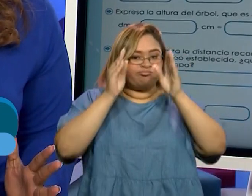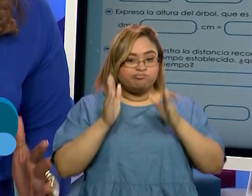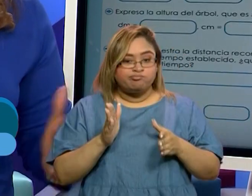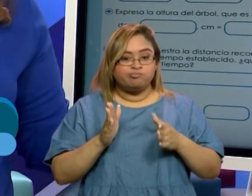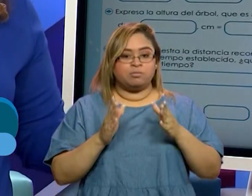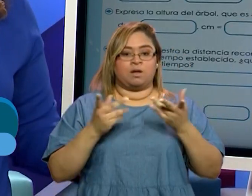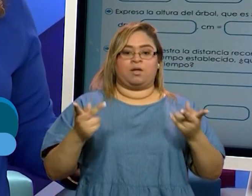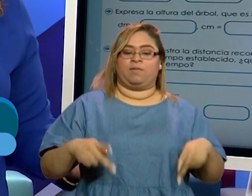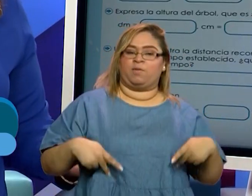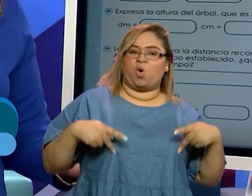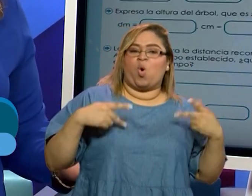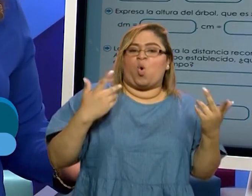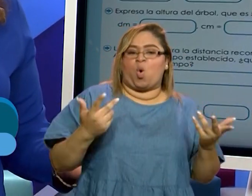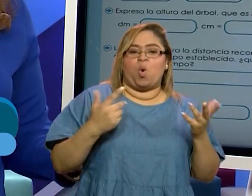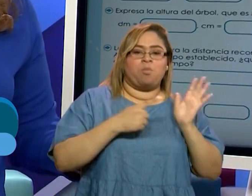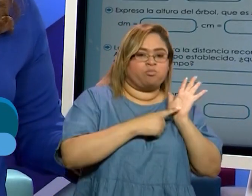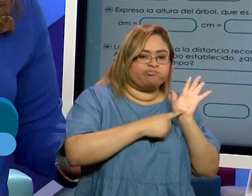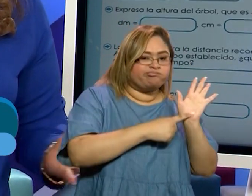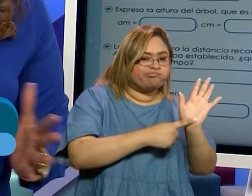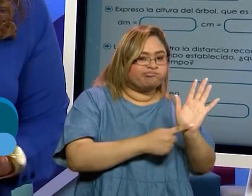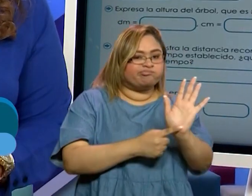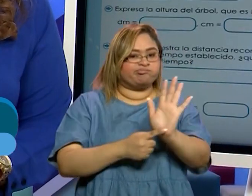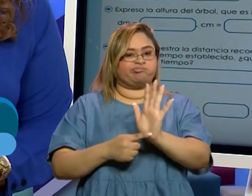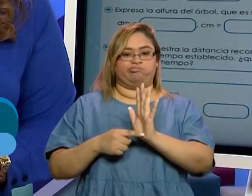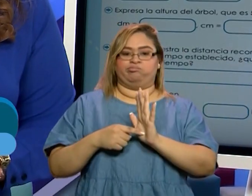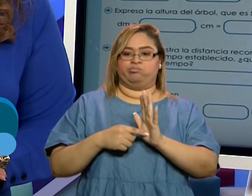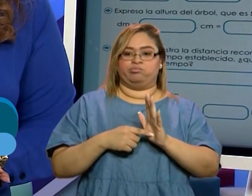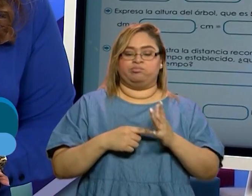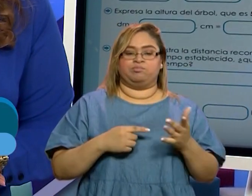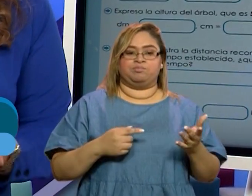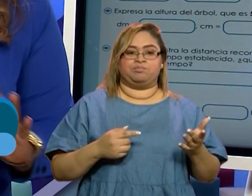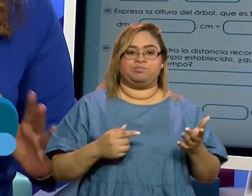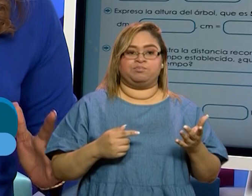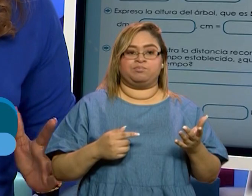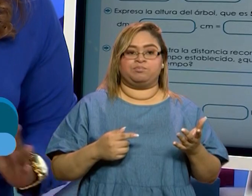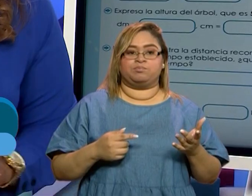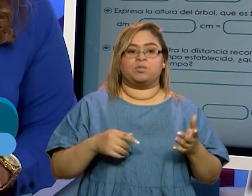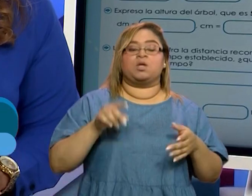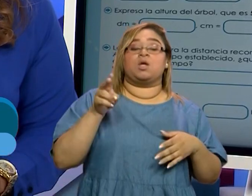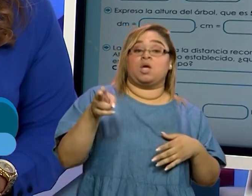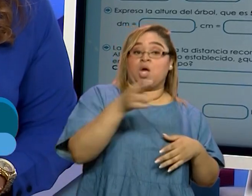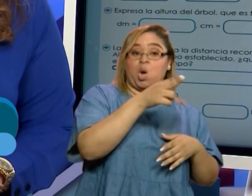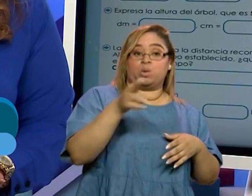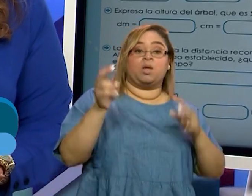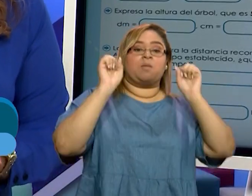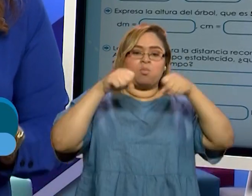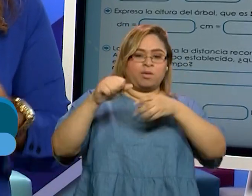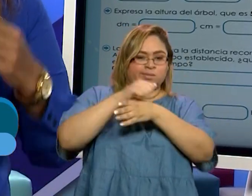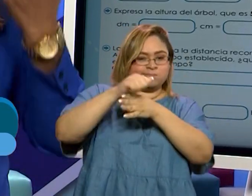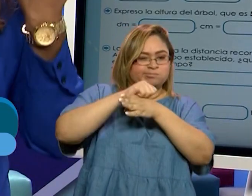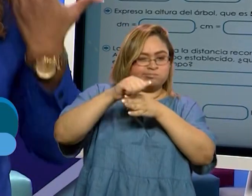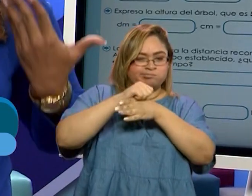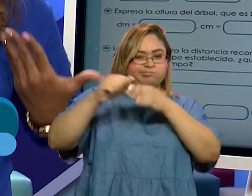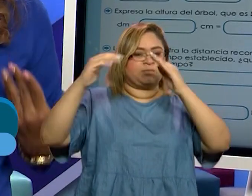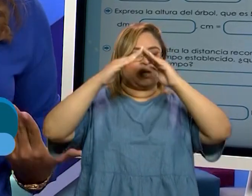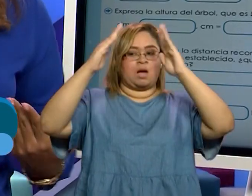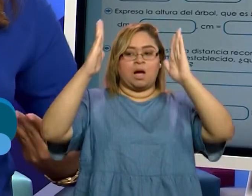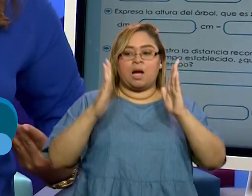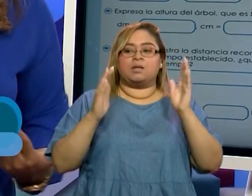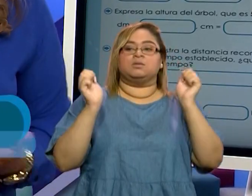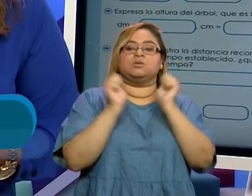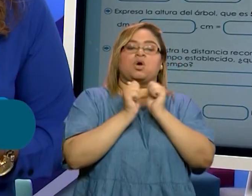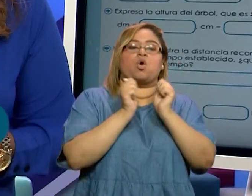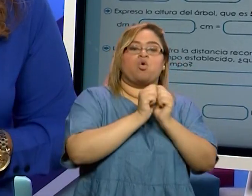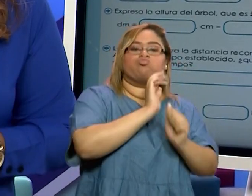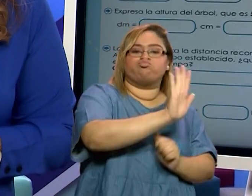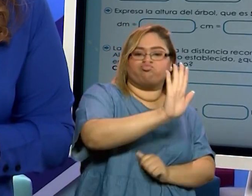real. Como lo acabamos de mostrar en cuanto a que ustedes puedan practicar en casa todo eso con su propio cuerpo